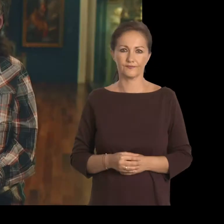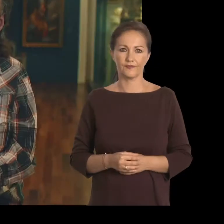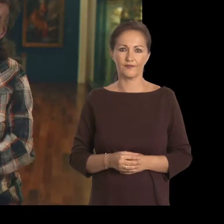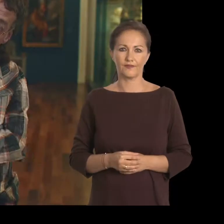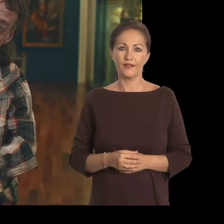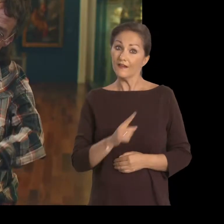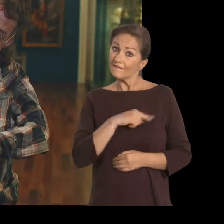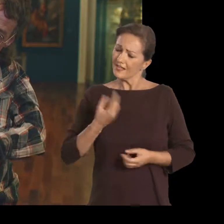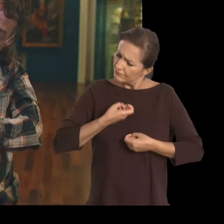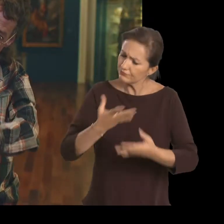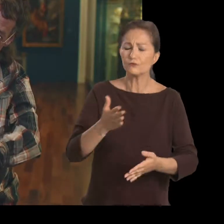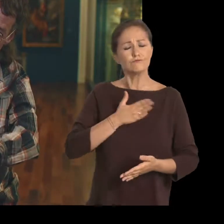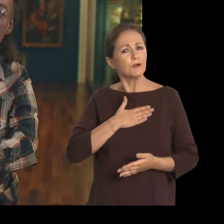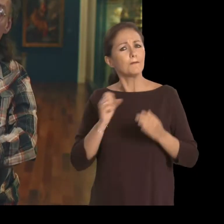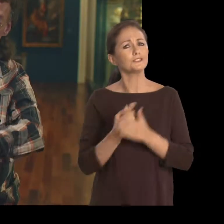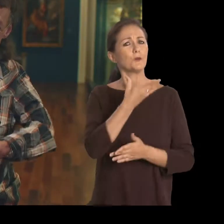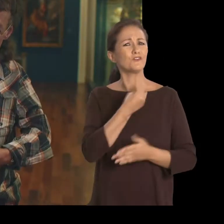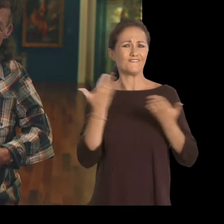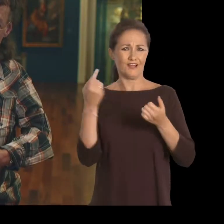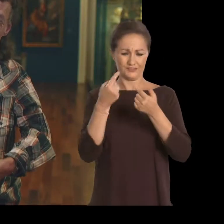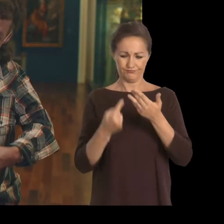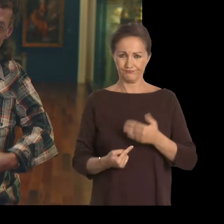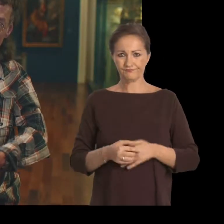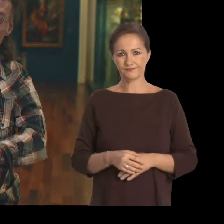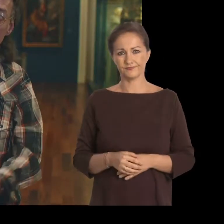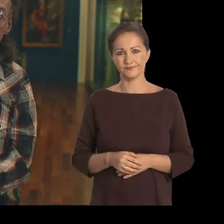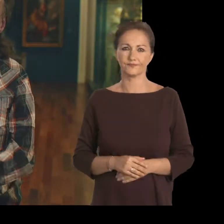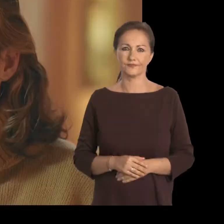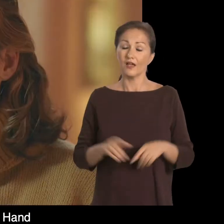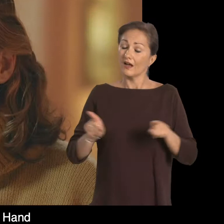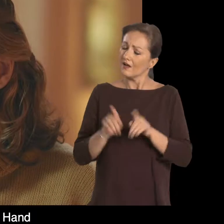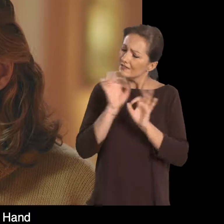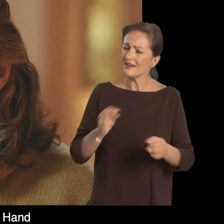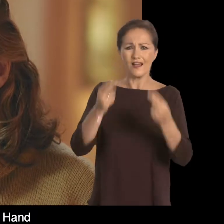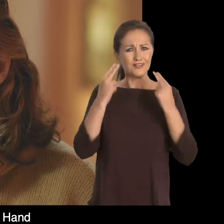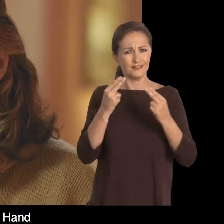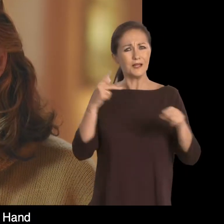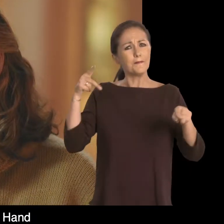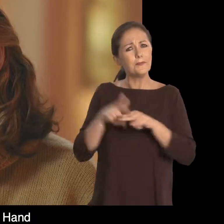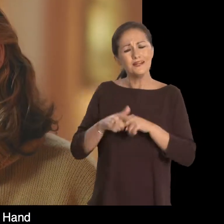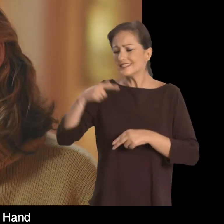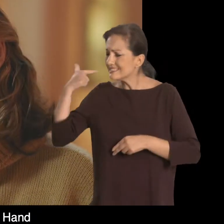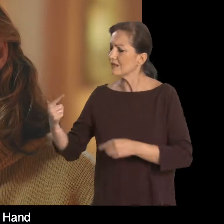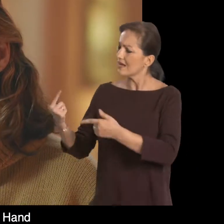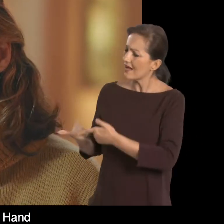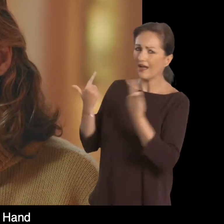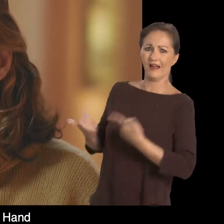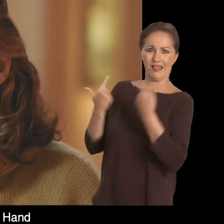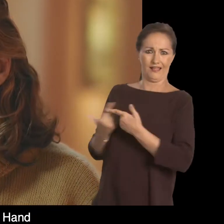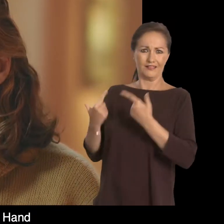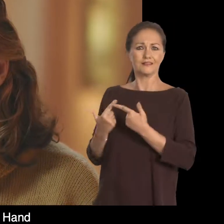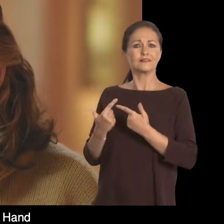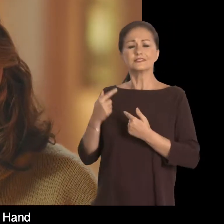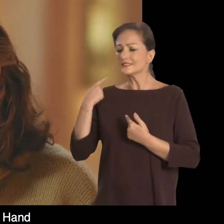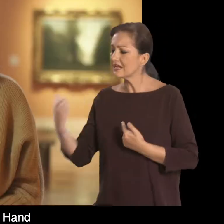Nosotros le facilitamos las necesidades que nosotros tenemos. Es una oportunidad también muy importante para poder